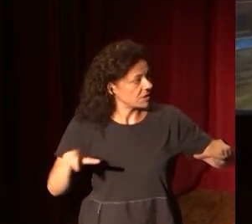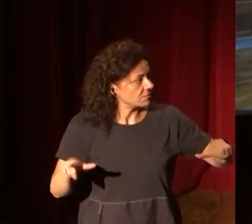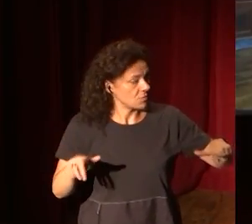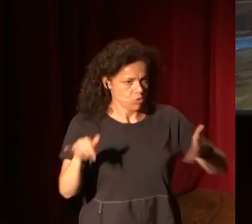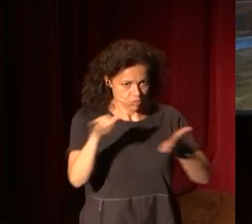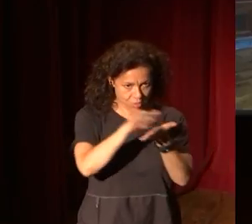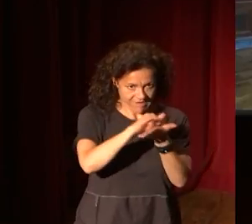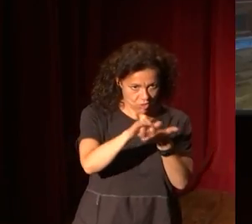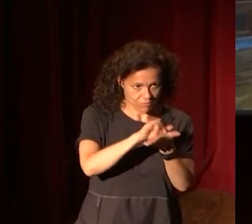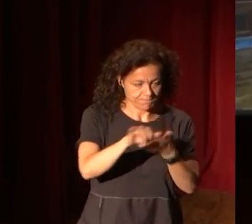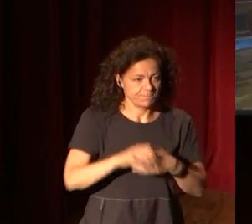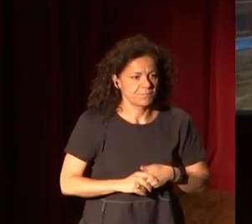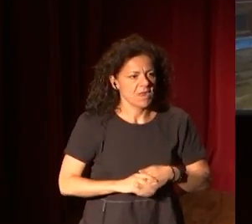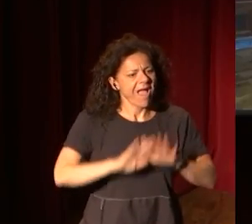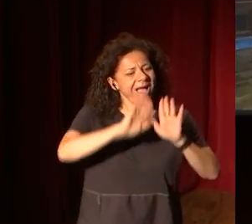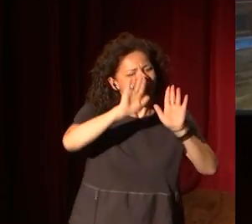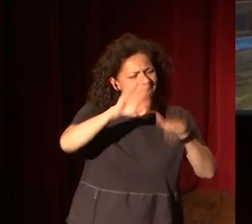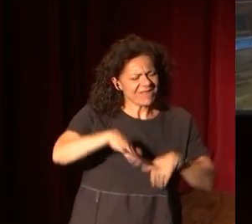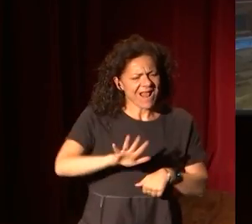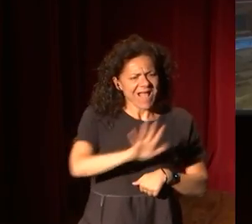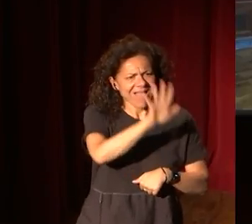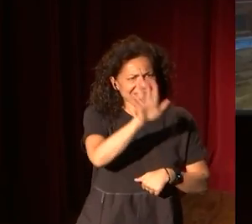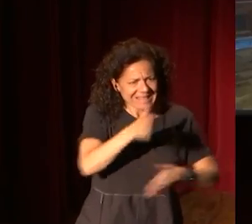Nueva York, final de la quinta avenida, creo.